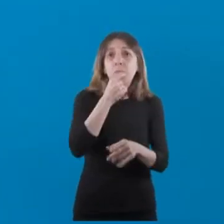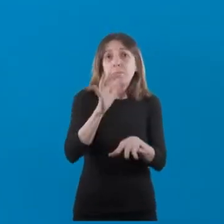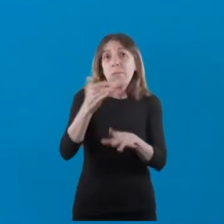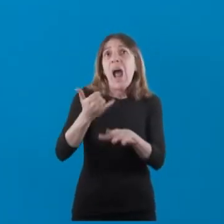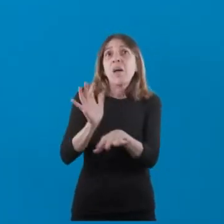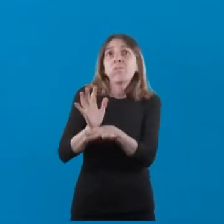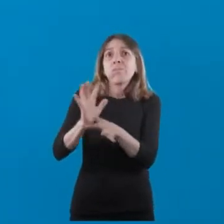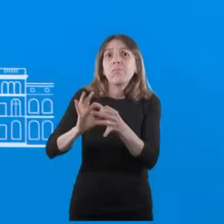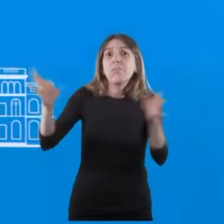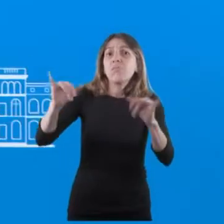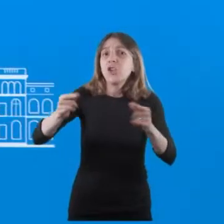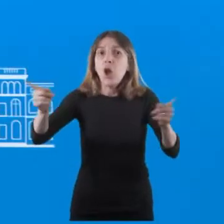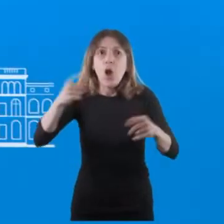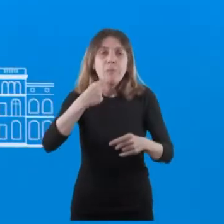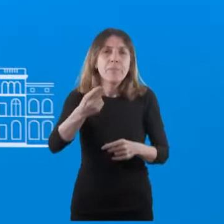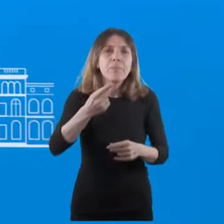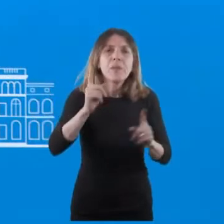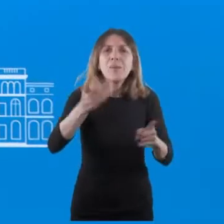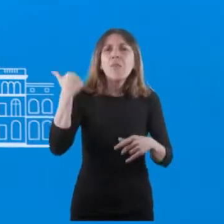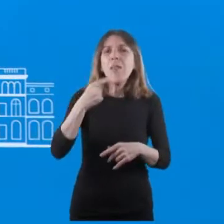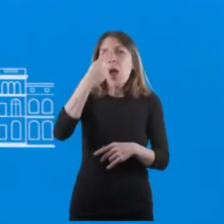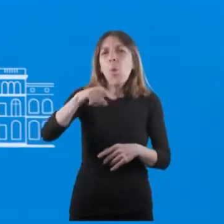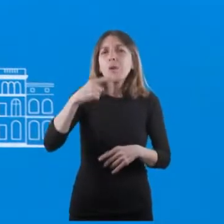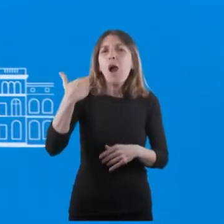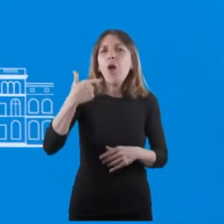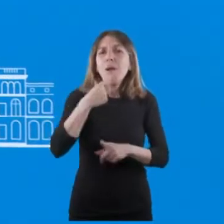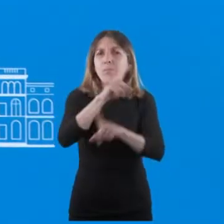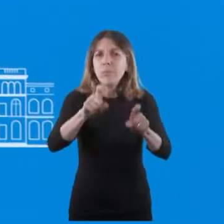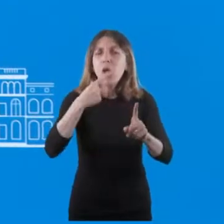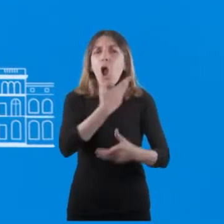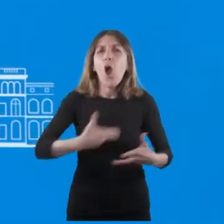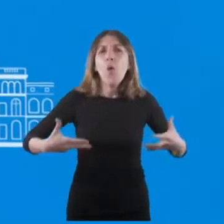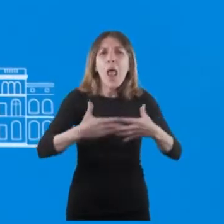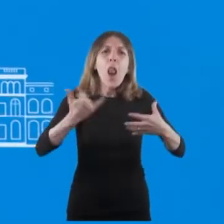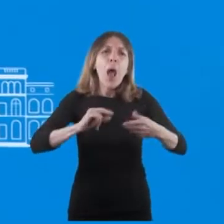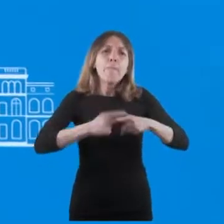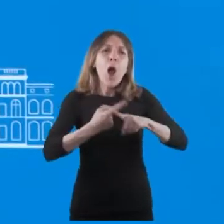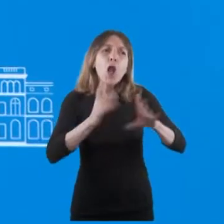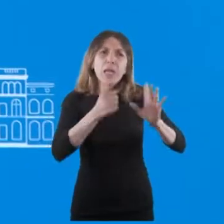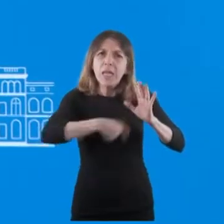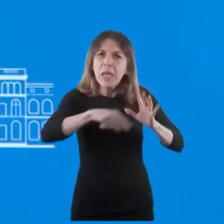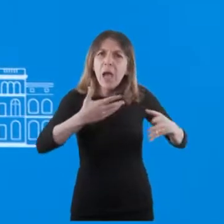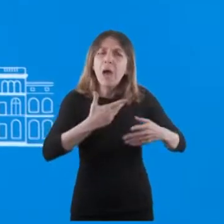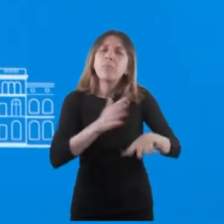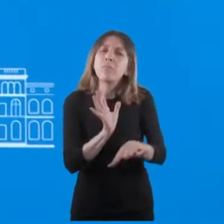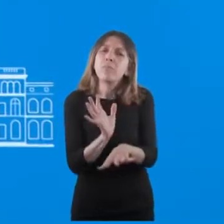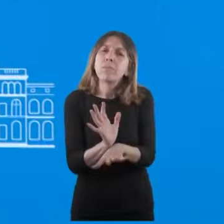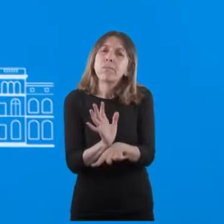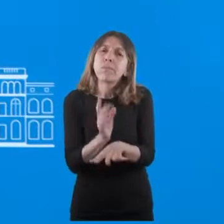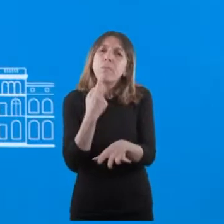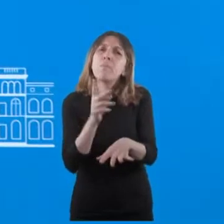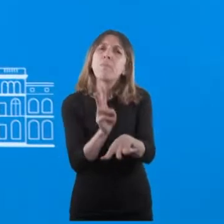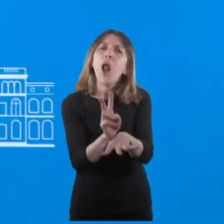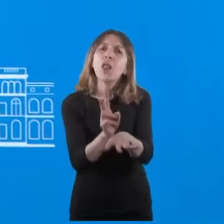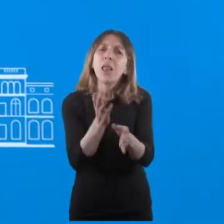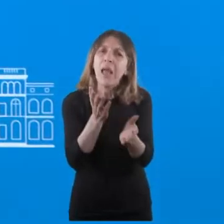Venezuela. Gracias. Tal como le respondí en la última conferencia de prensa, el gobierno tiene una política de protección de los